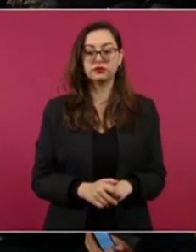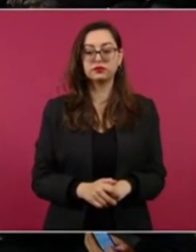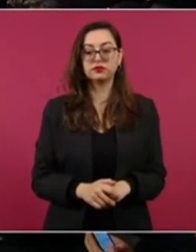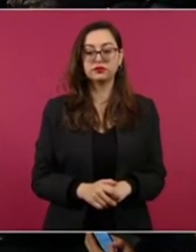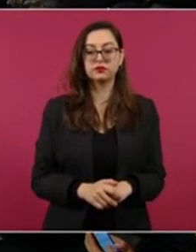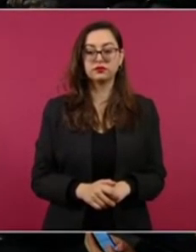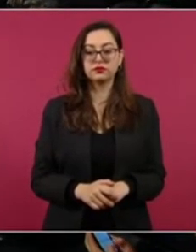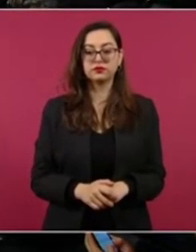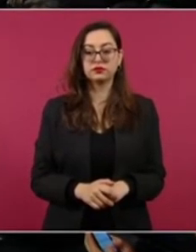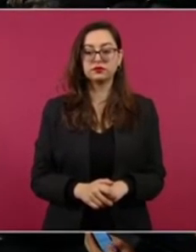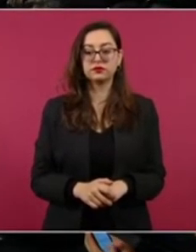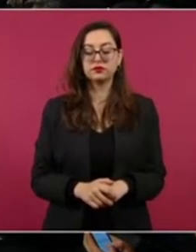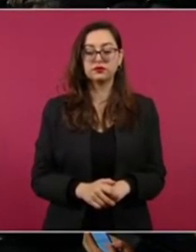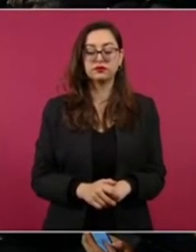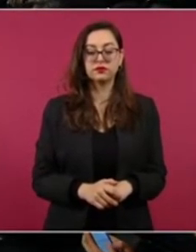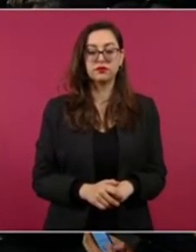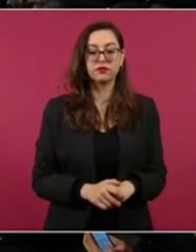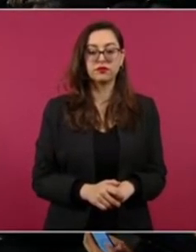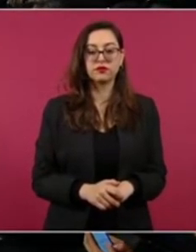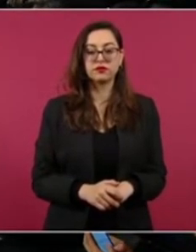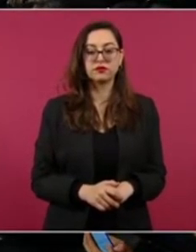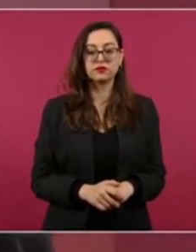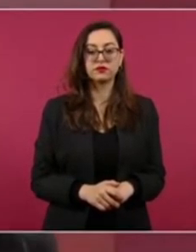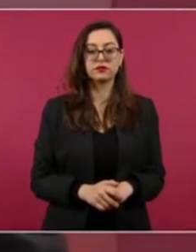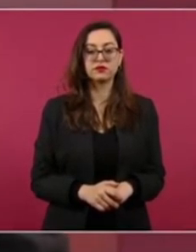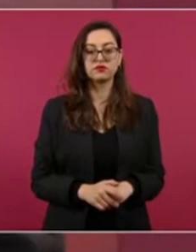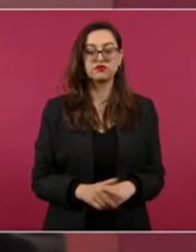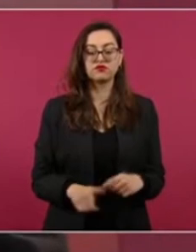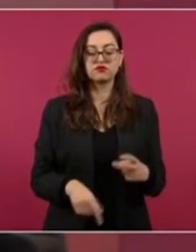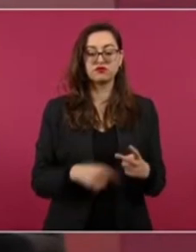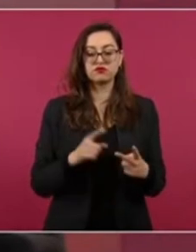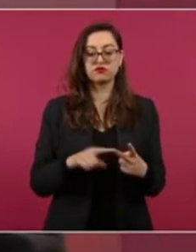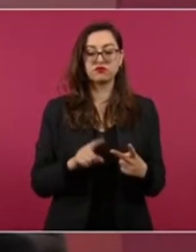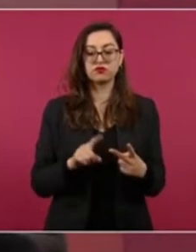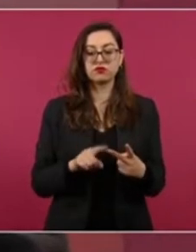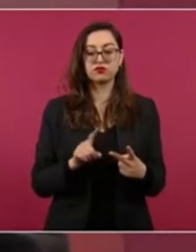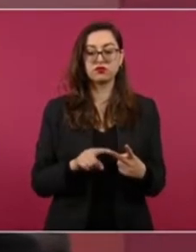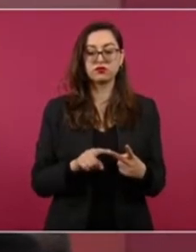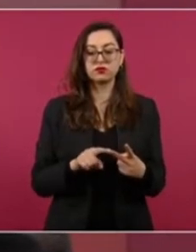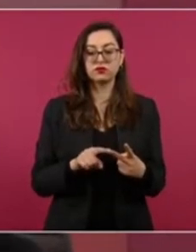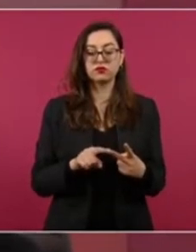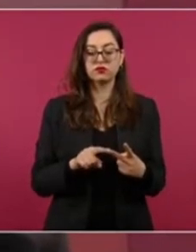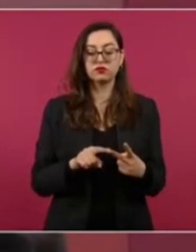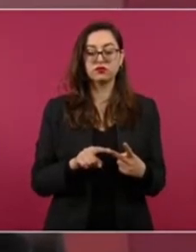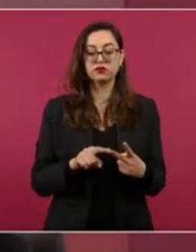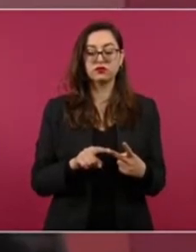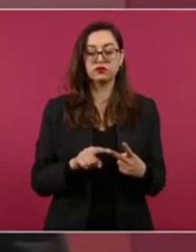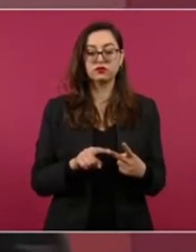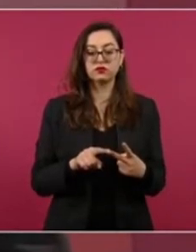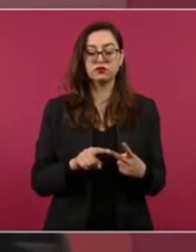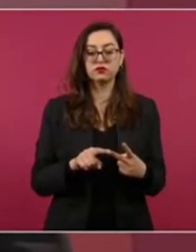grupos contrarios a nosotros